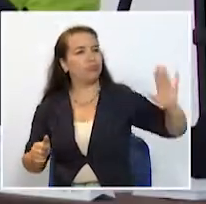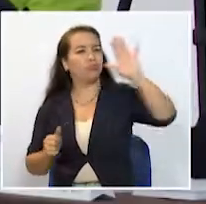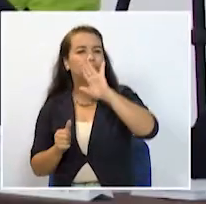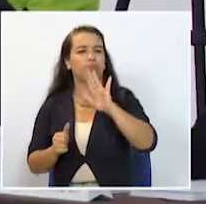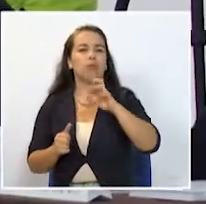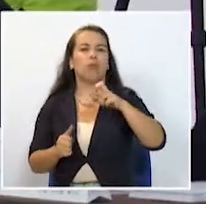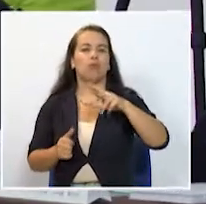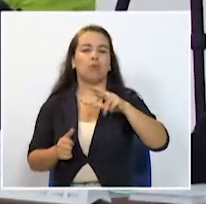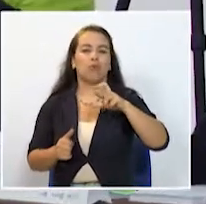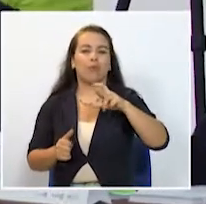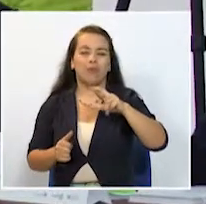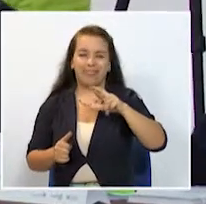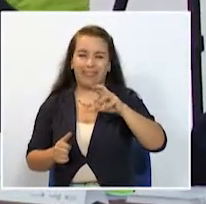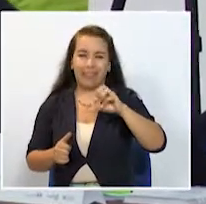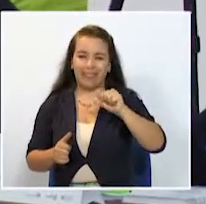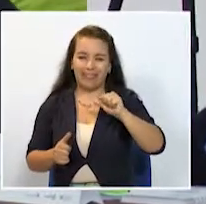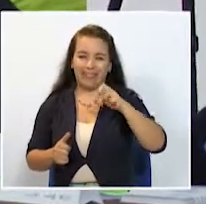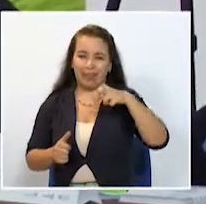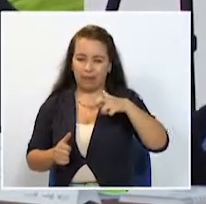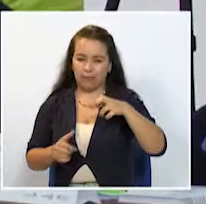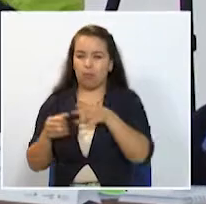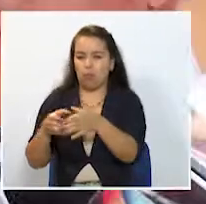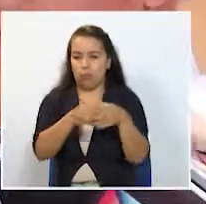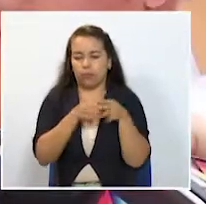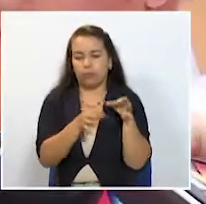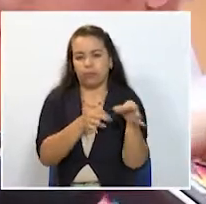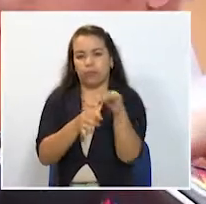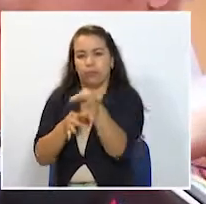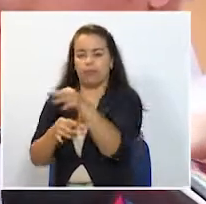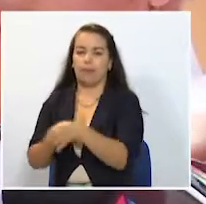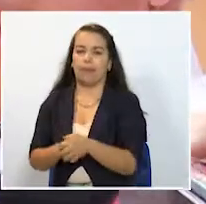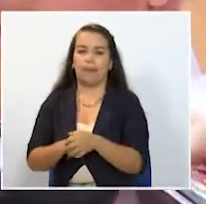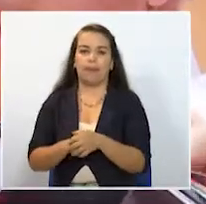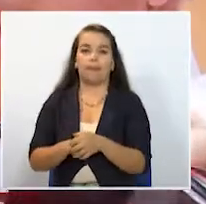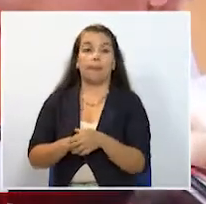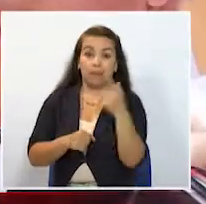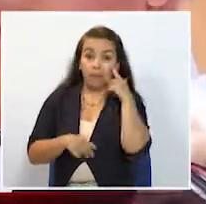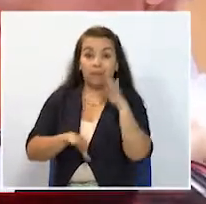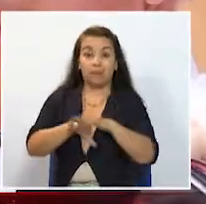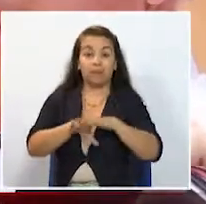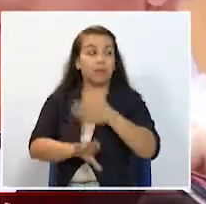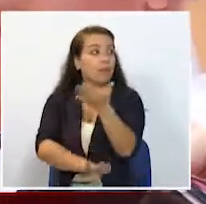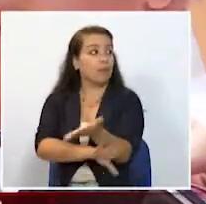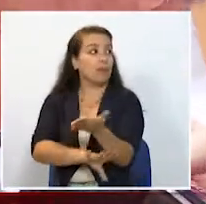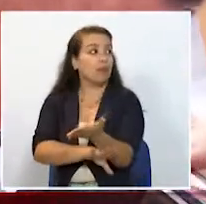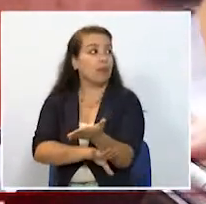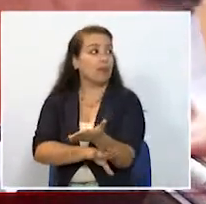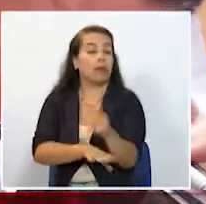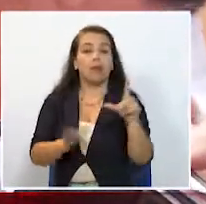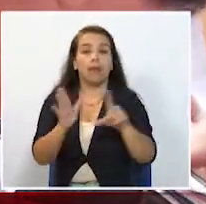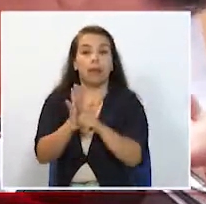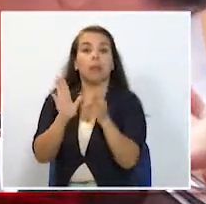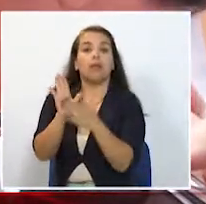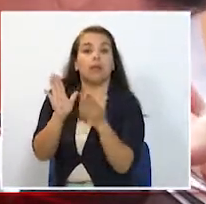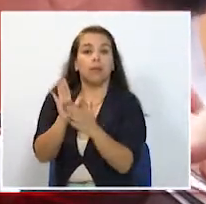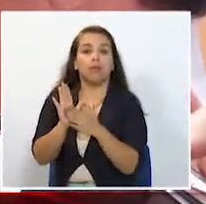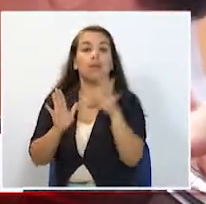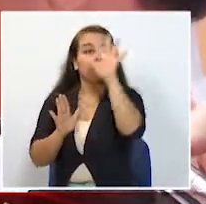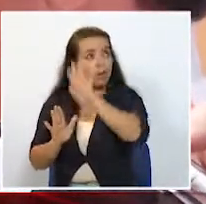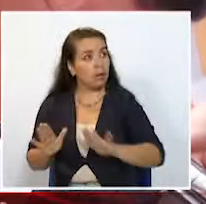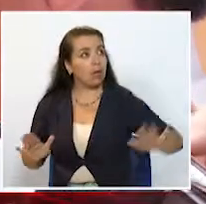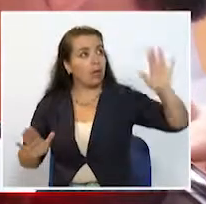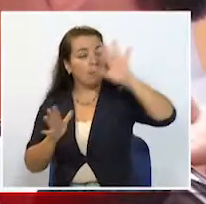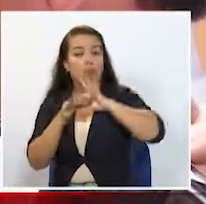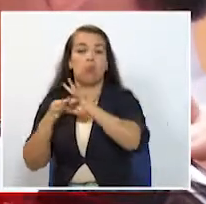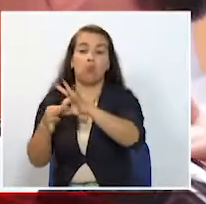RAP o una asociación de municipios. Mirar a la luz de eso que plantea la ley, si es conveniente que esos departamentos se unan como una sola